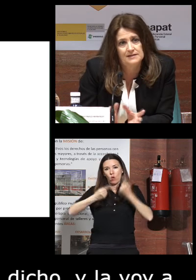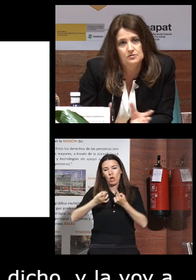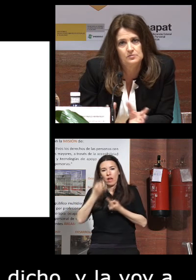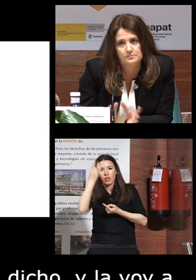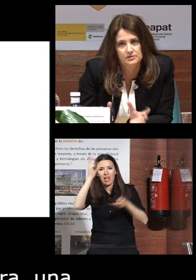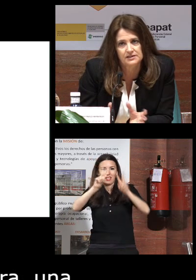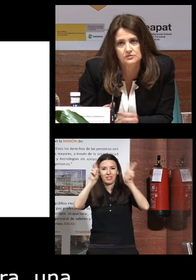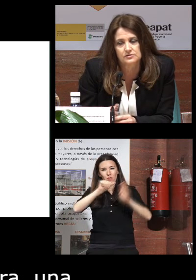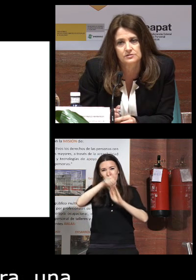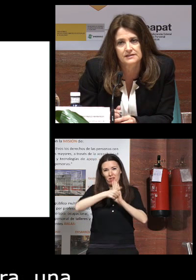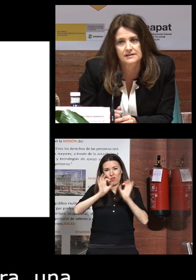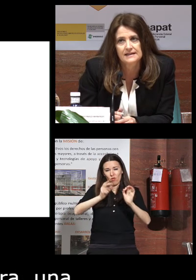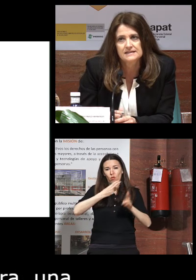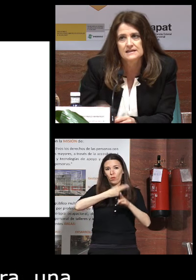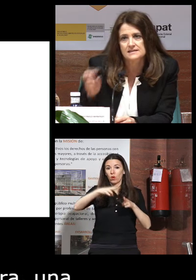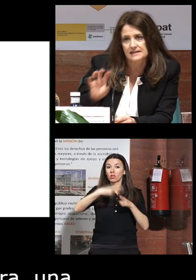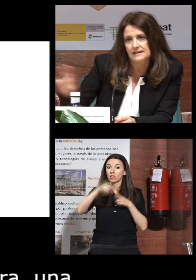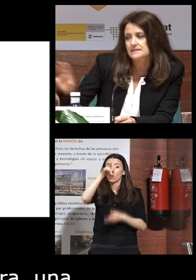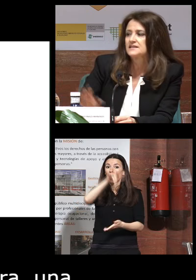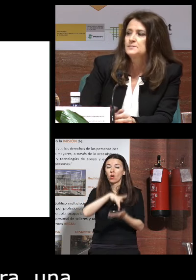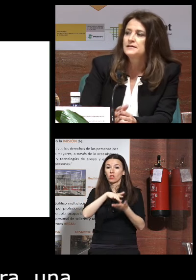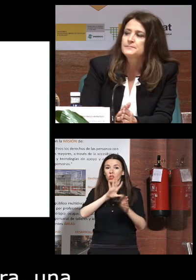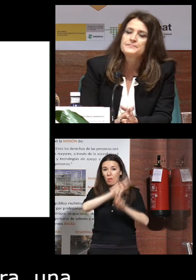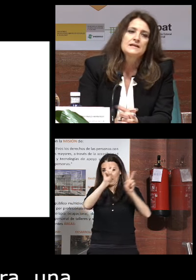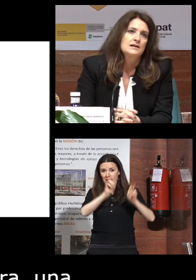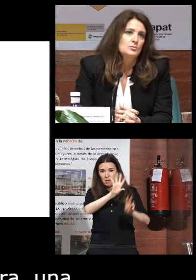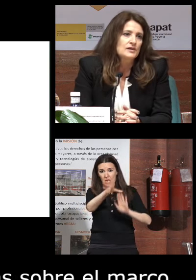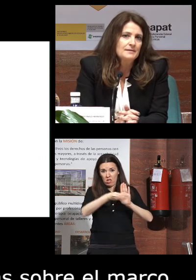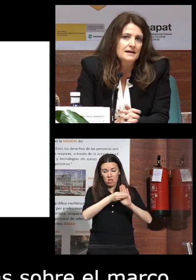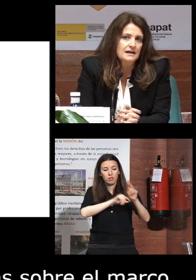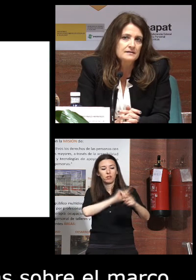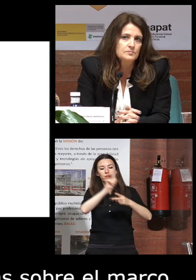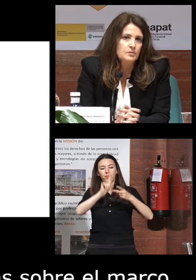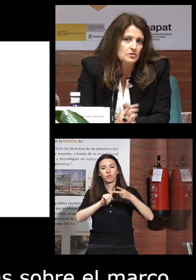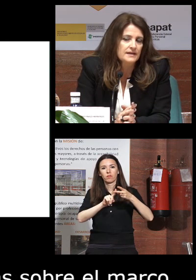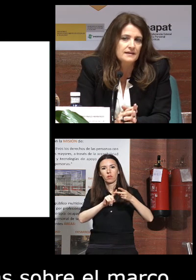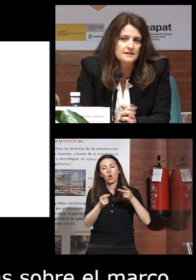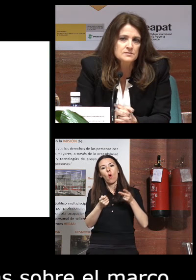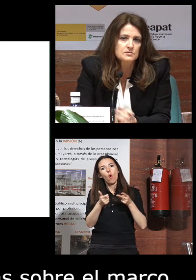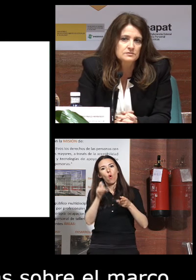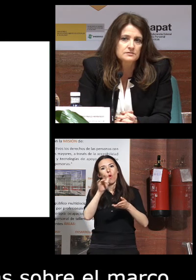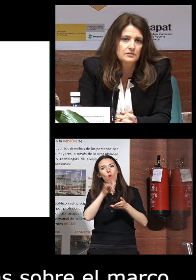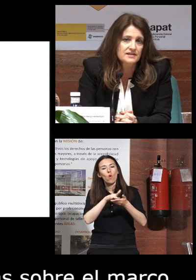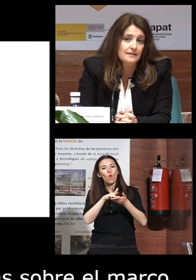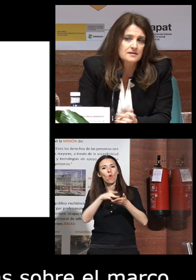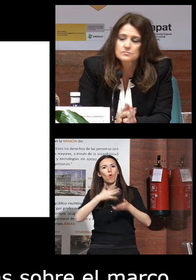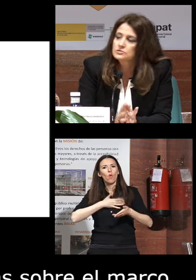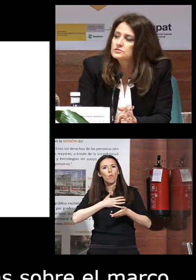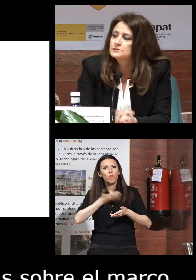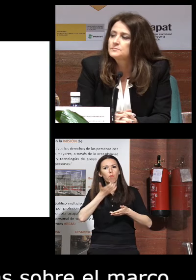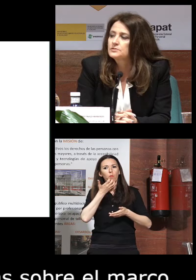sobre el marco político en donde se inserta este tema voy a hablar un poco del edadismo de los